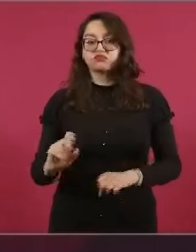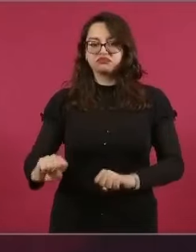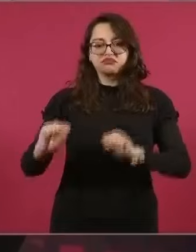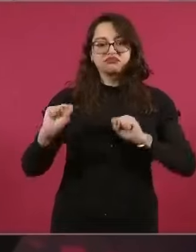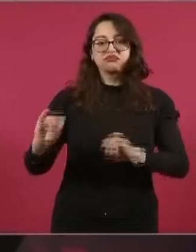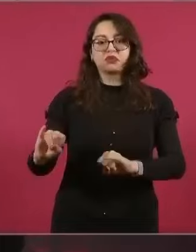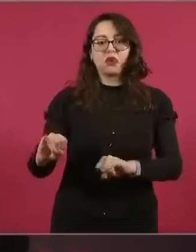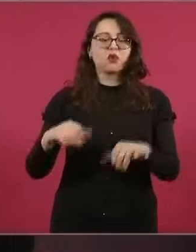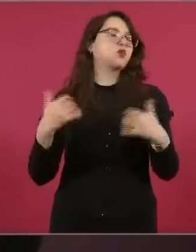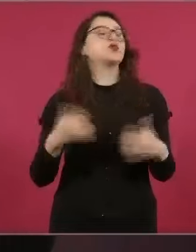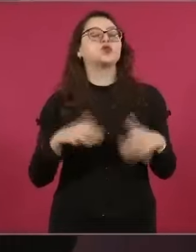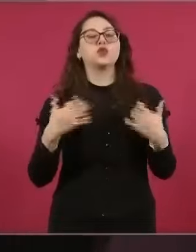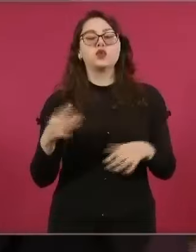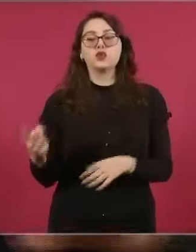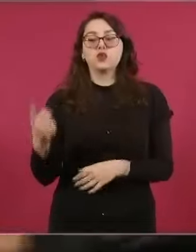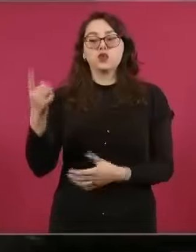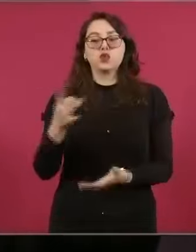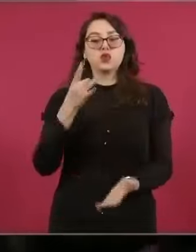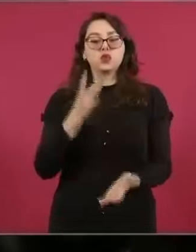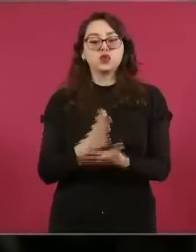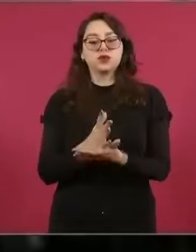y estuvimos hablando y quedamos de que...